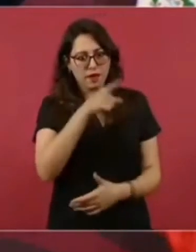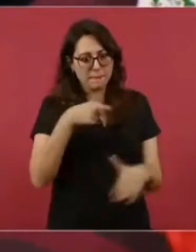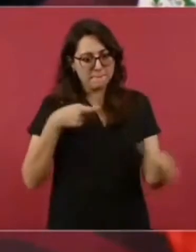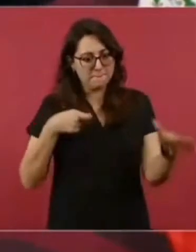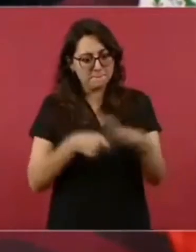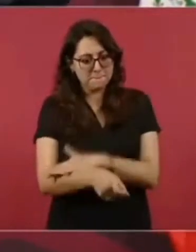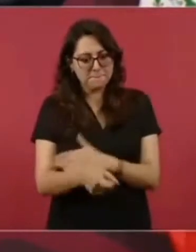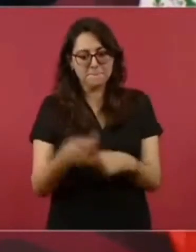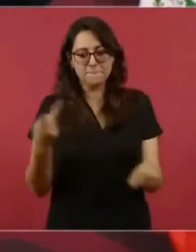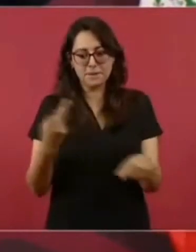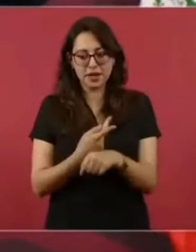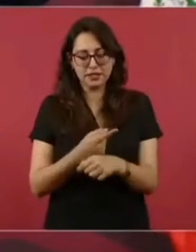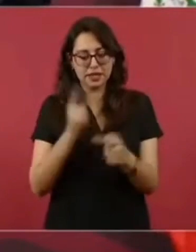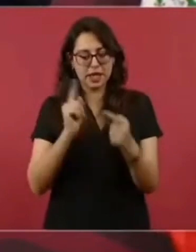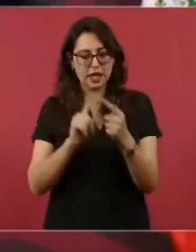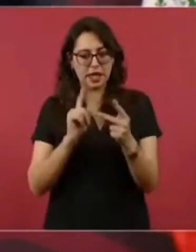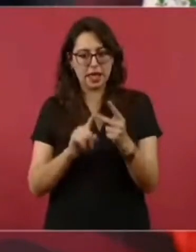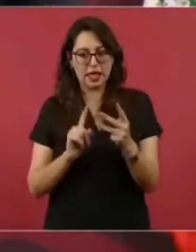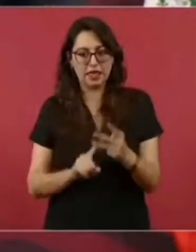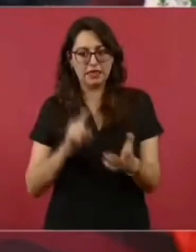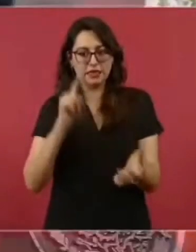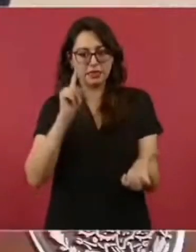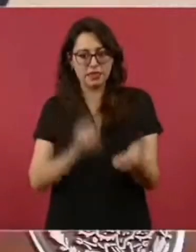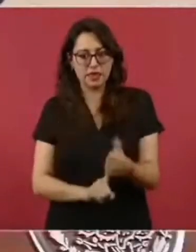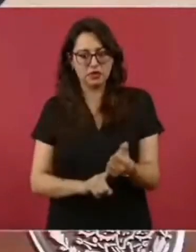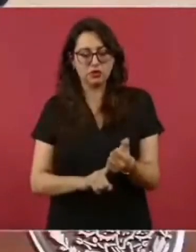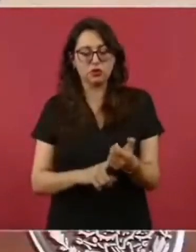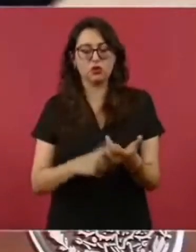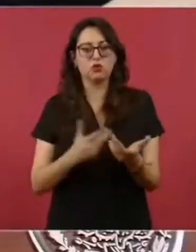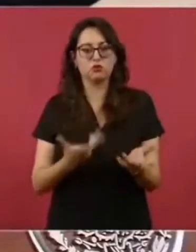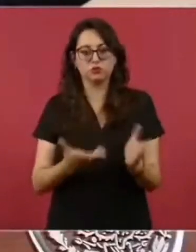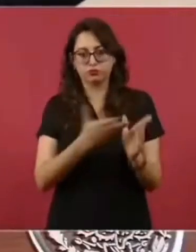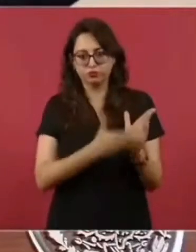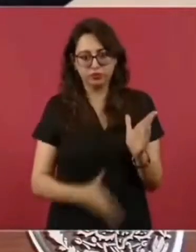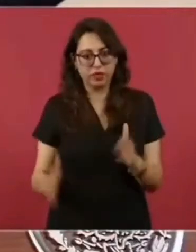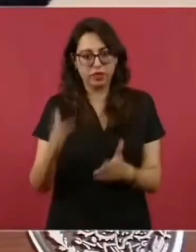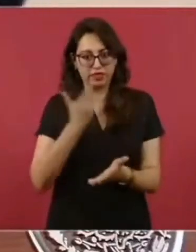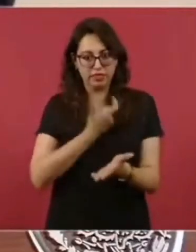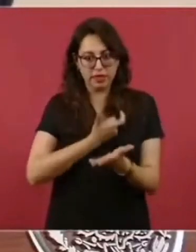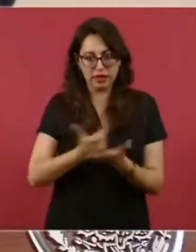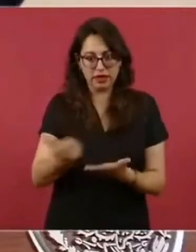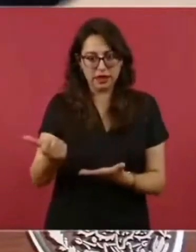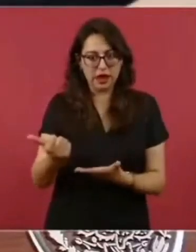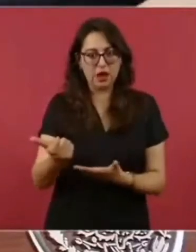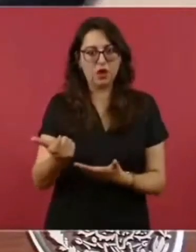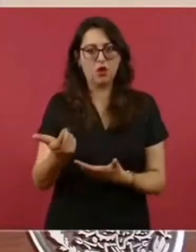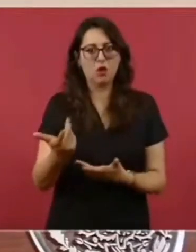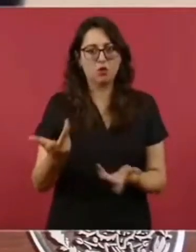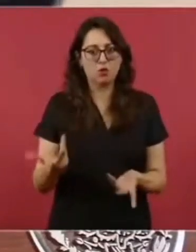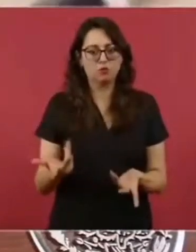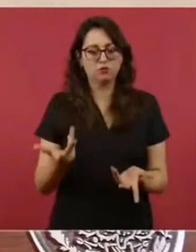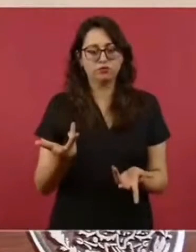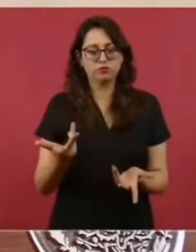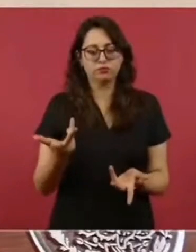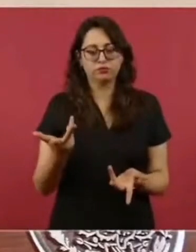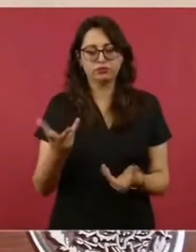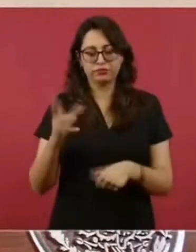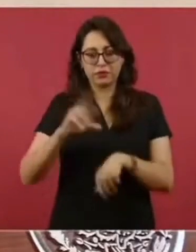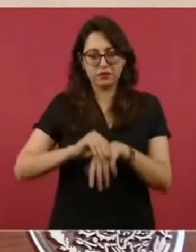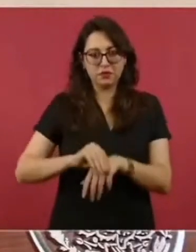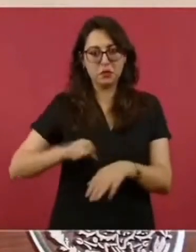participó dando dinero en ese entonces cuando recibieron los permisos porque además